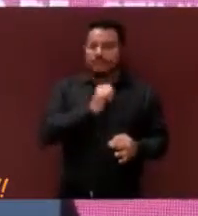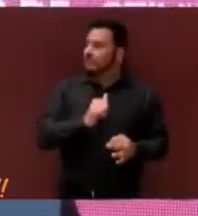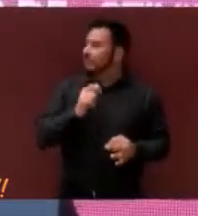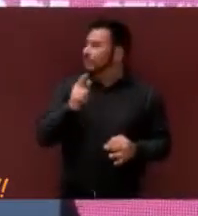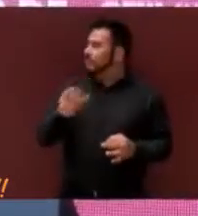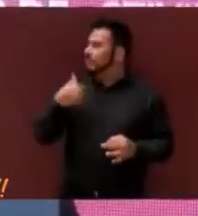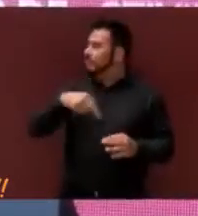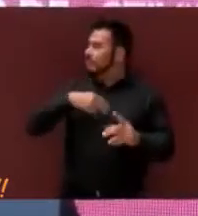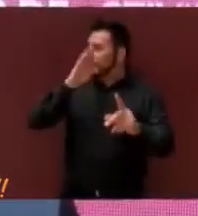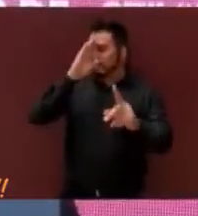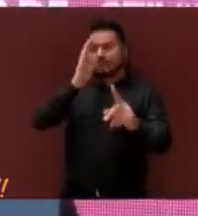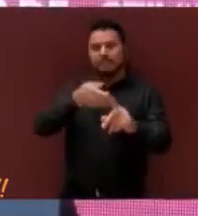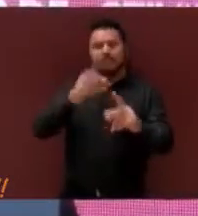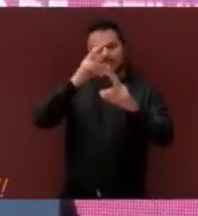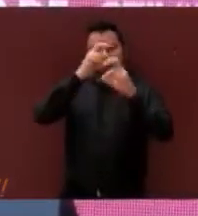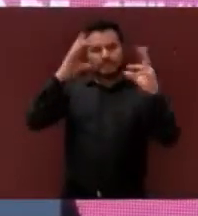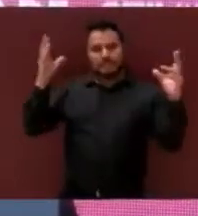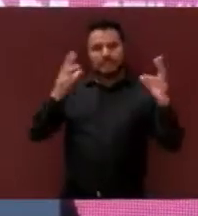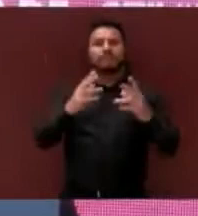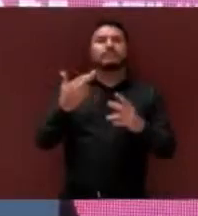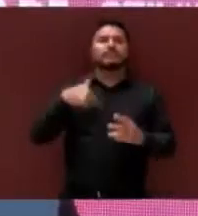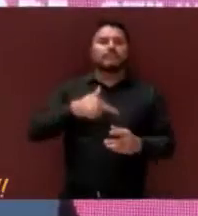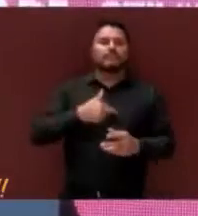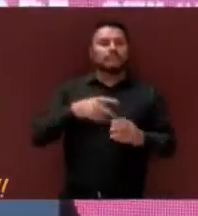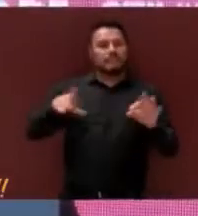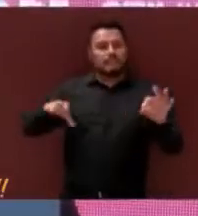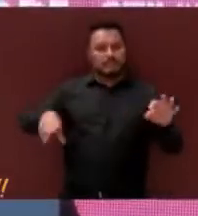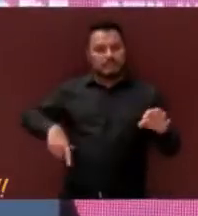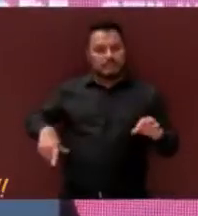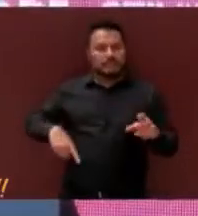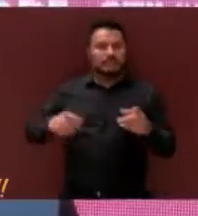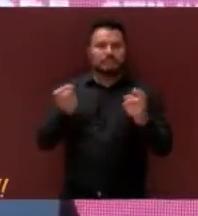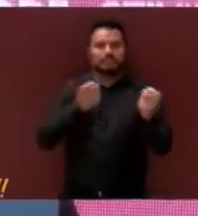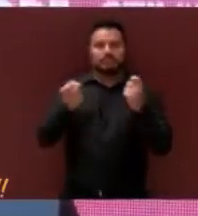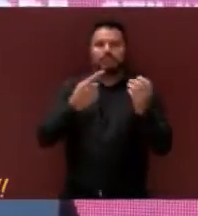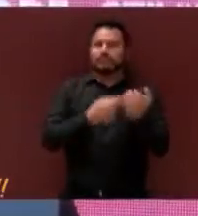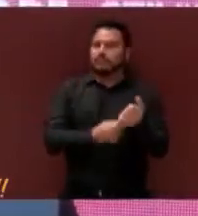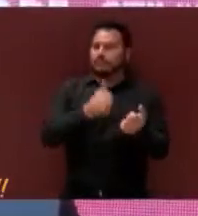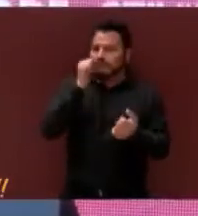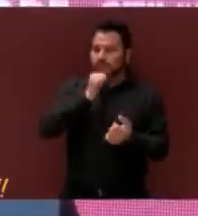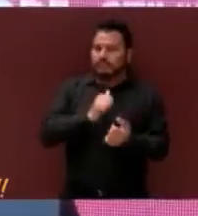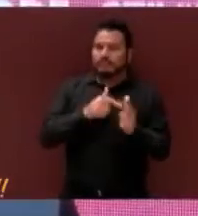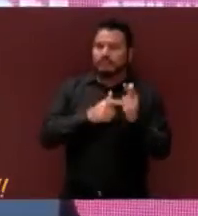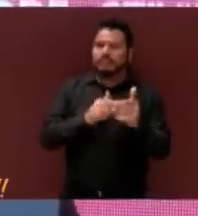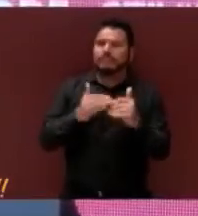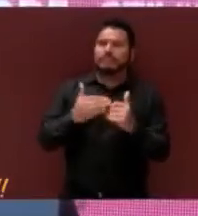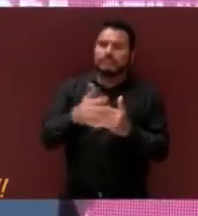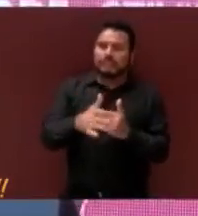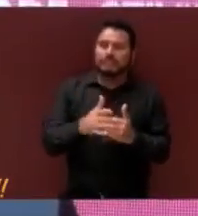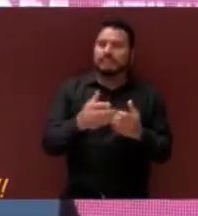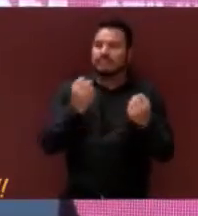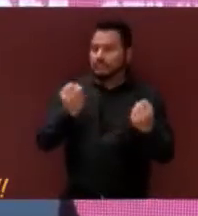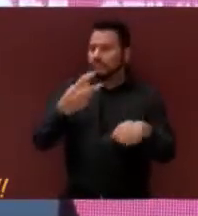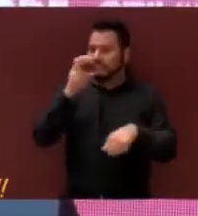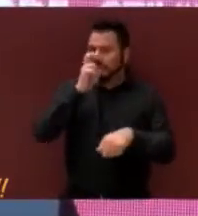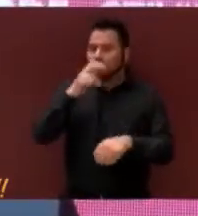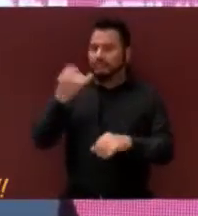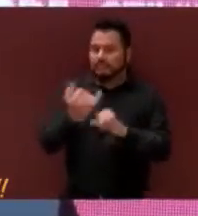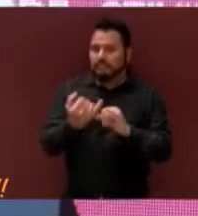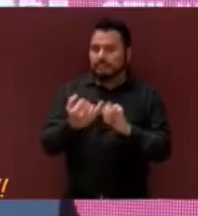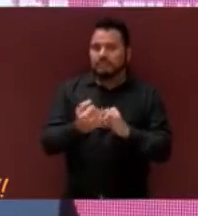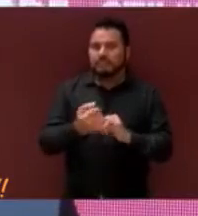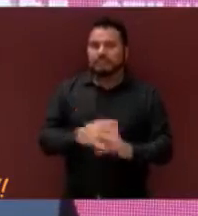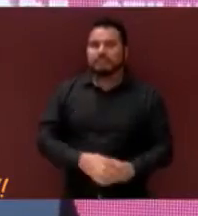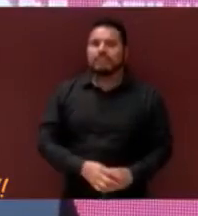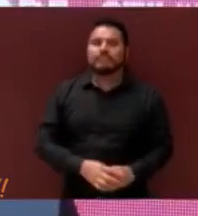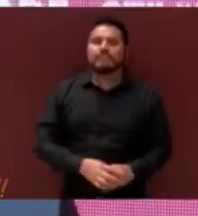nuestra misión y visión. Nuestro control interno fue permanente y fue también muy estricto. Con los